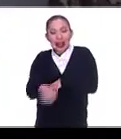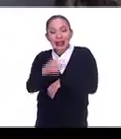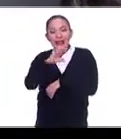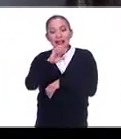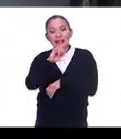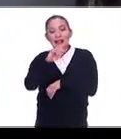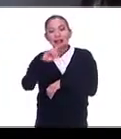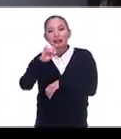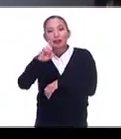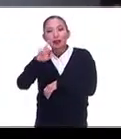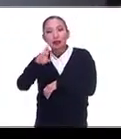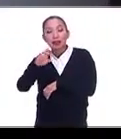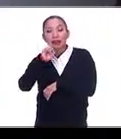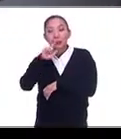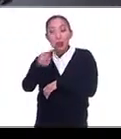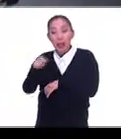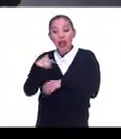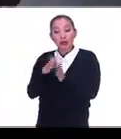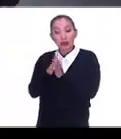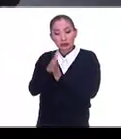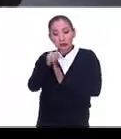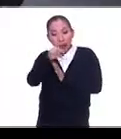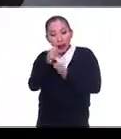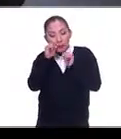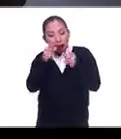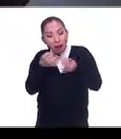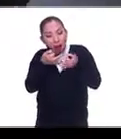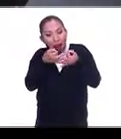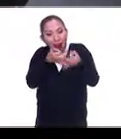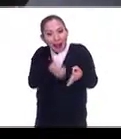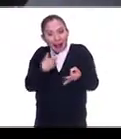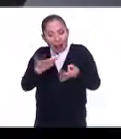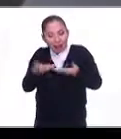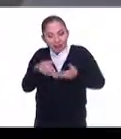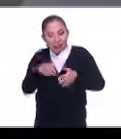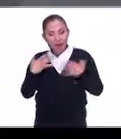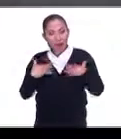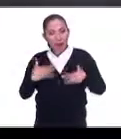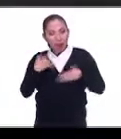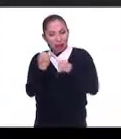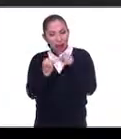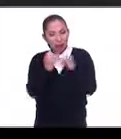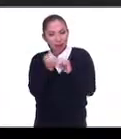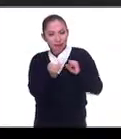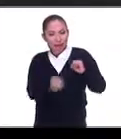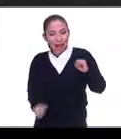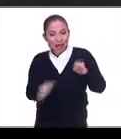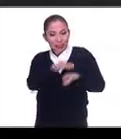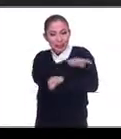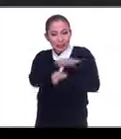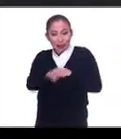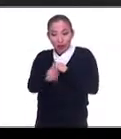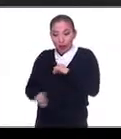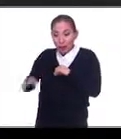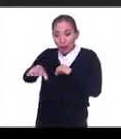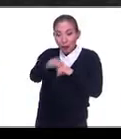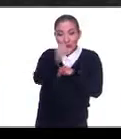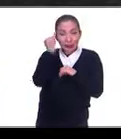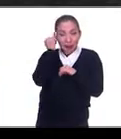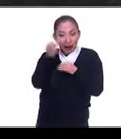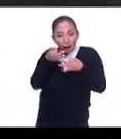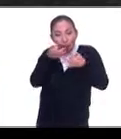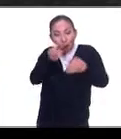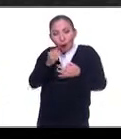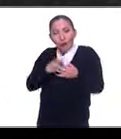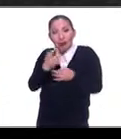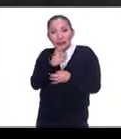Dior, y así, el entusiasmo que hoy despierta en la alta costura internacional, los diseños de los pueblos indígenas, atraparon